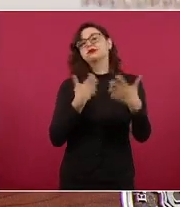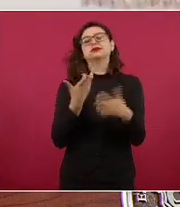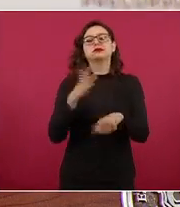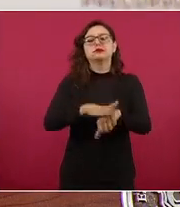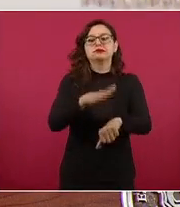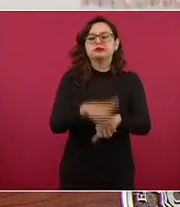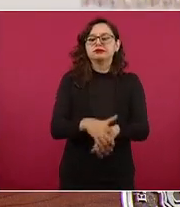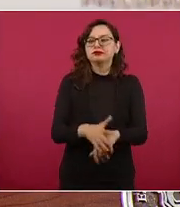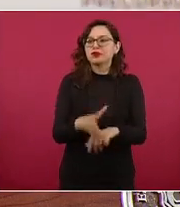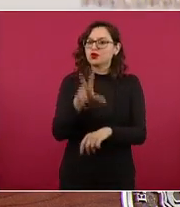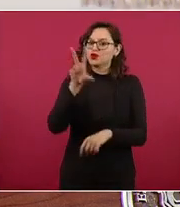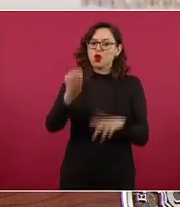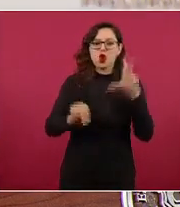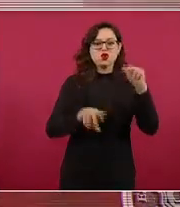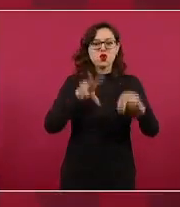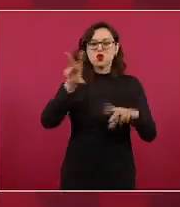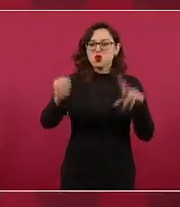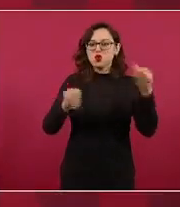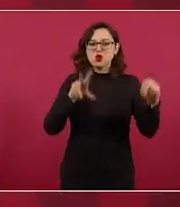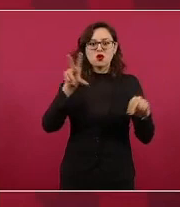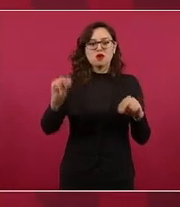con mucha razón